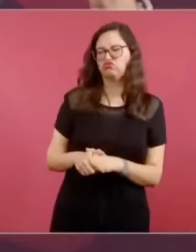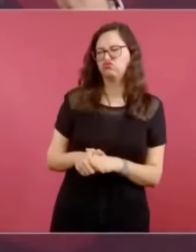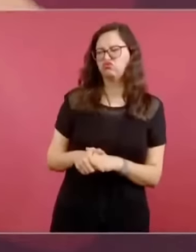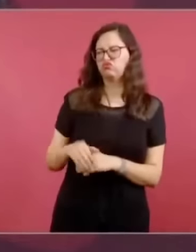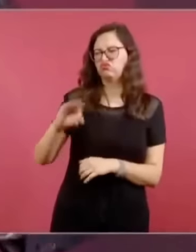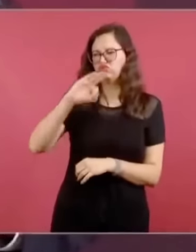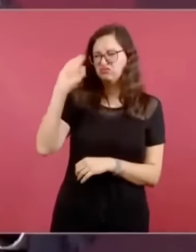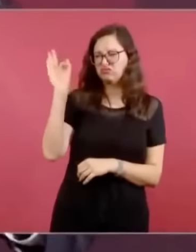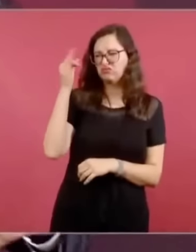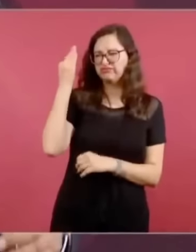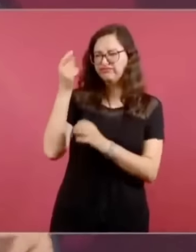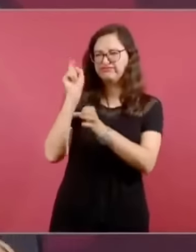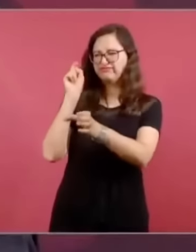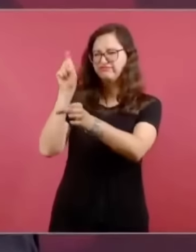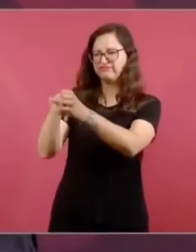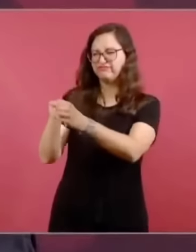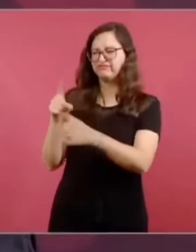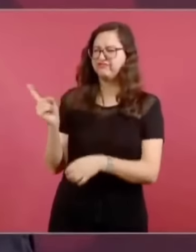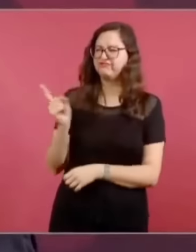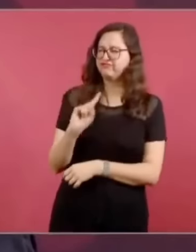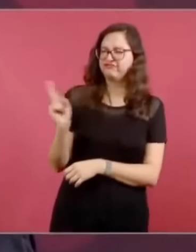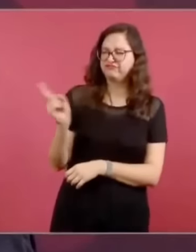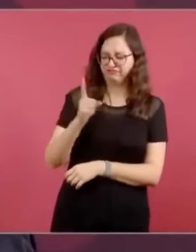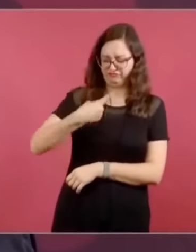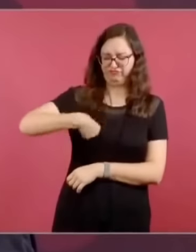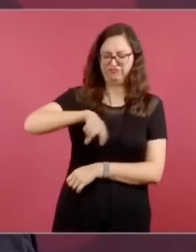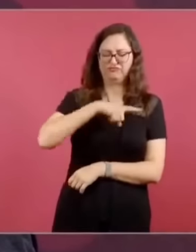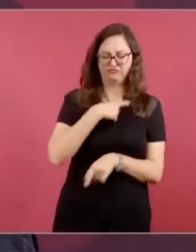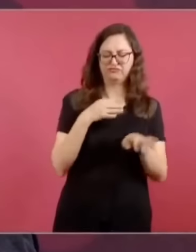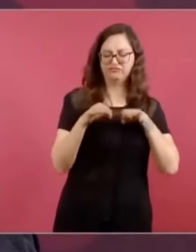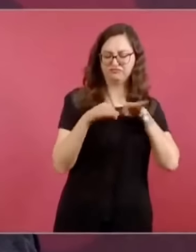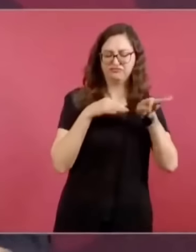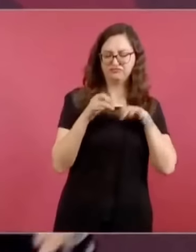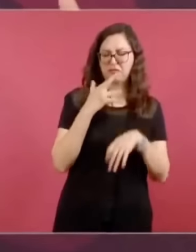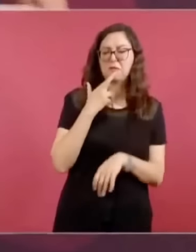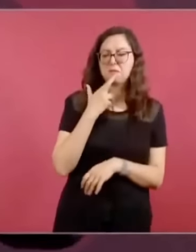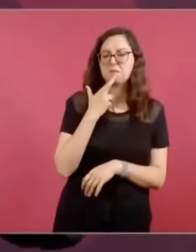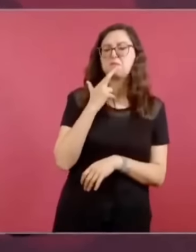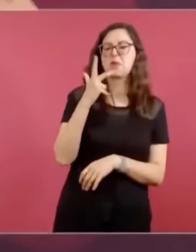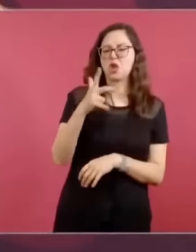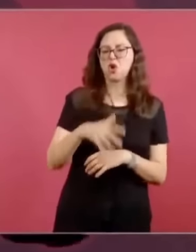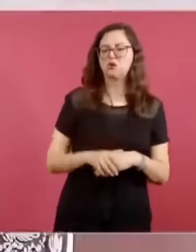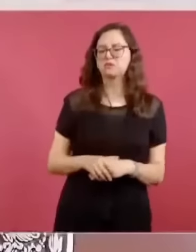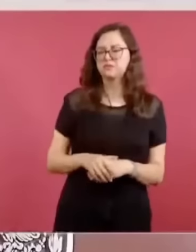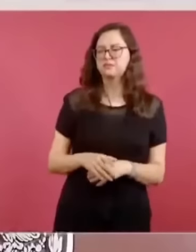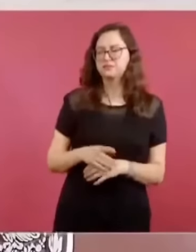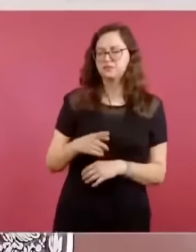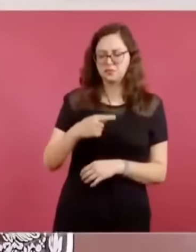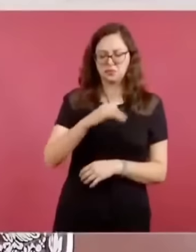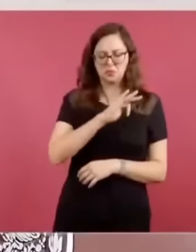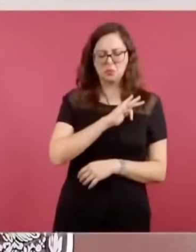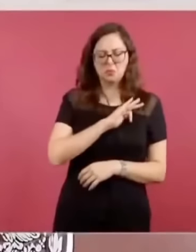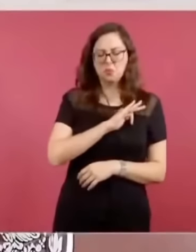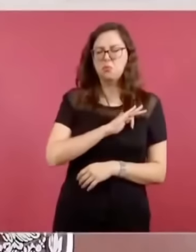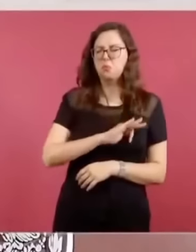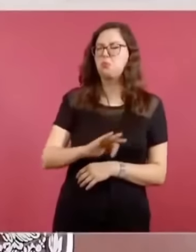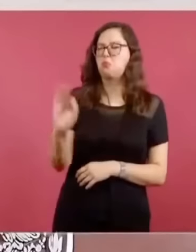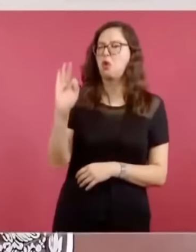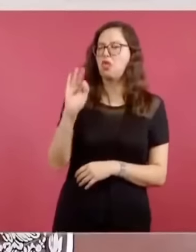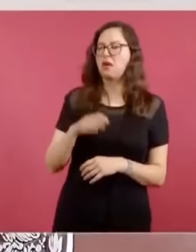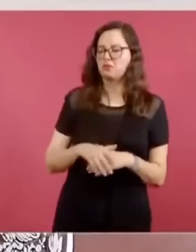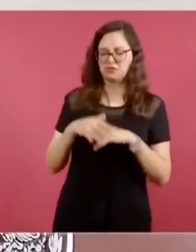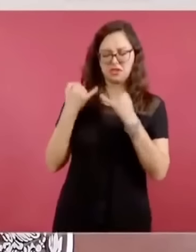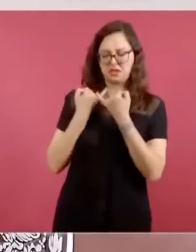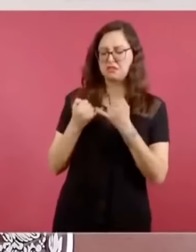federalizar la salud pública, piensan que ellos lo pueden hacer